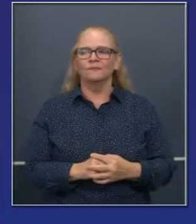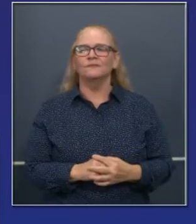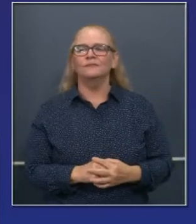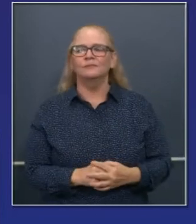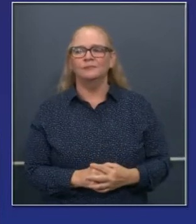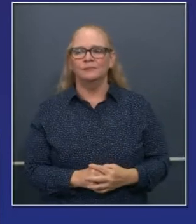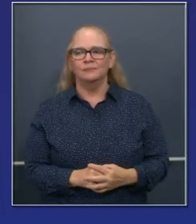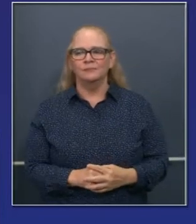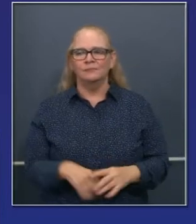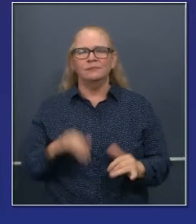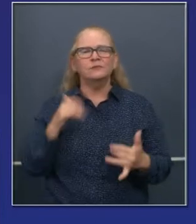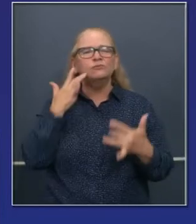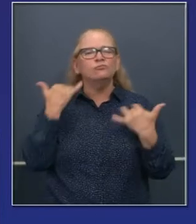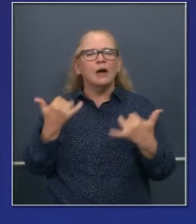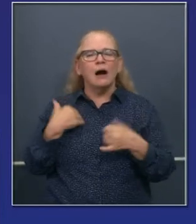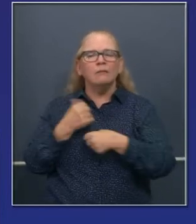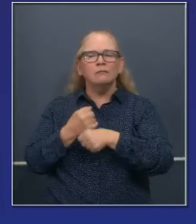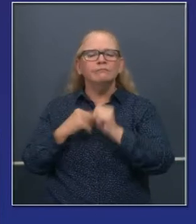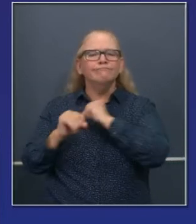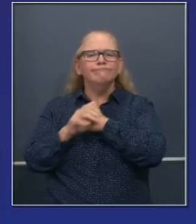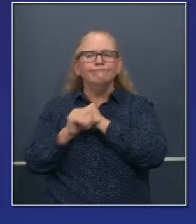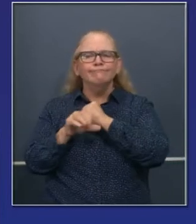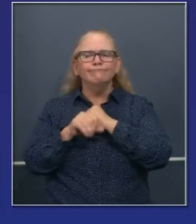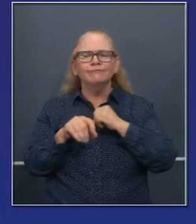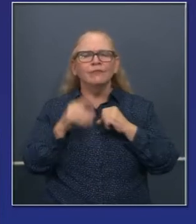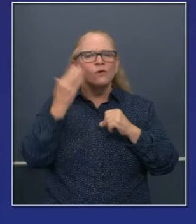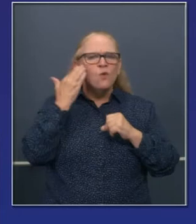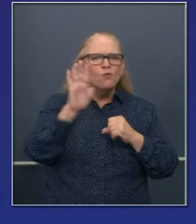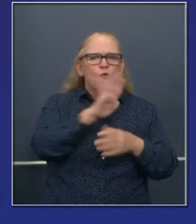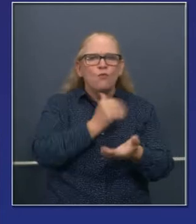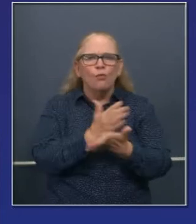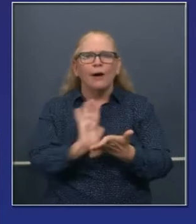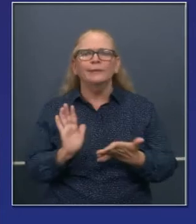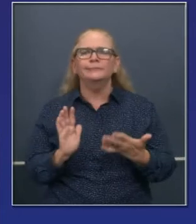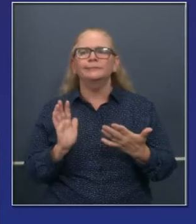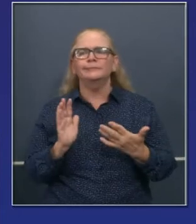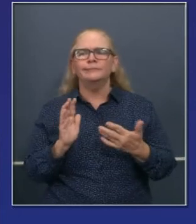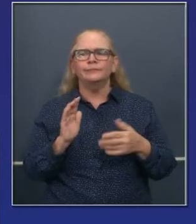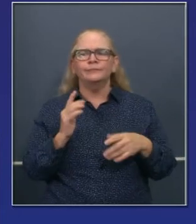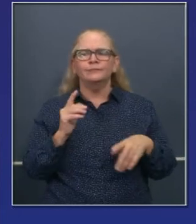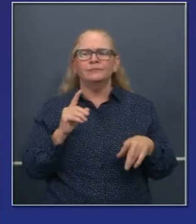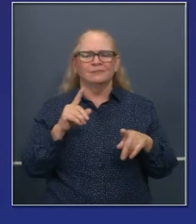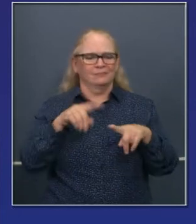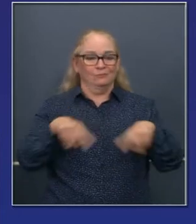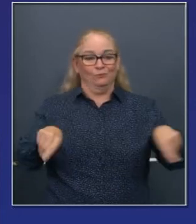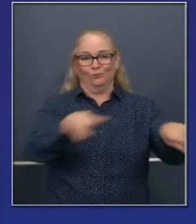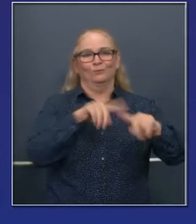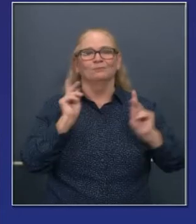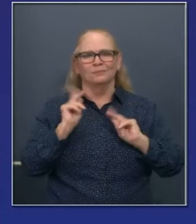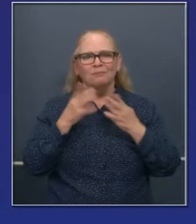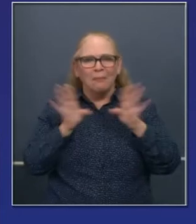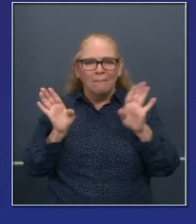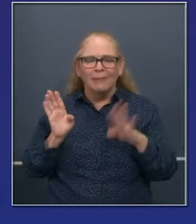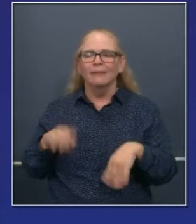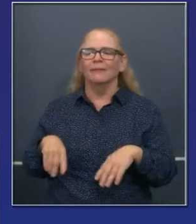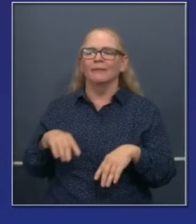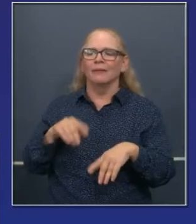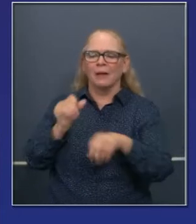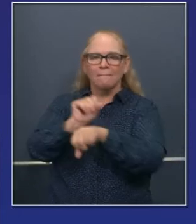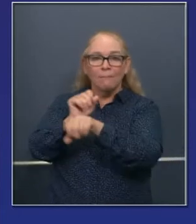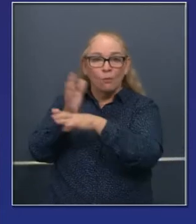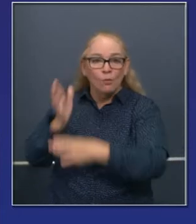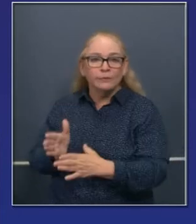cajas de herramientas que se le da a los empleados y a los empleadores. A través del Estado de California hemos entregado estas